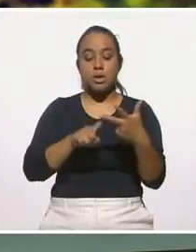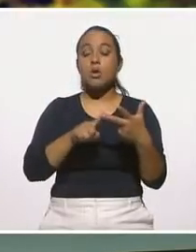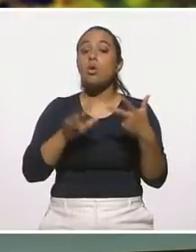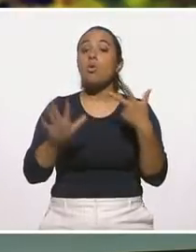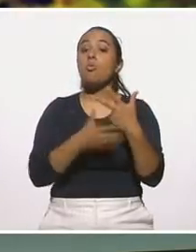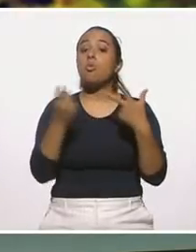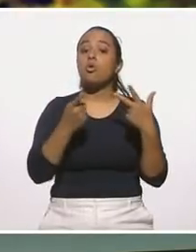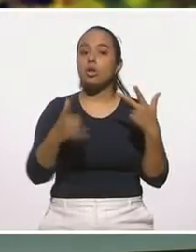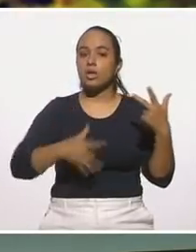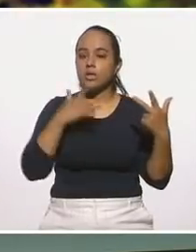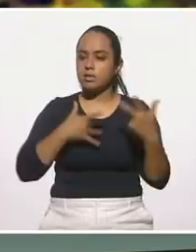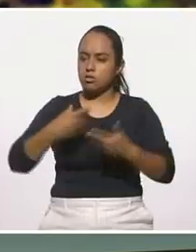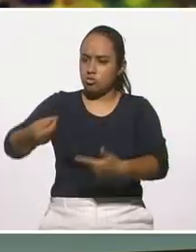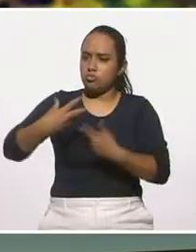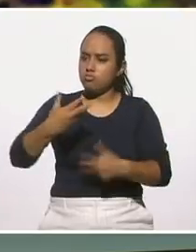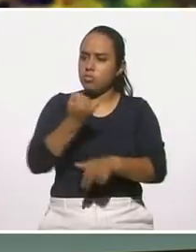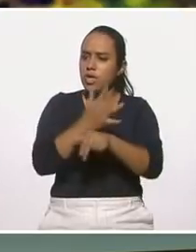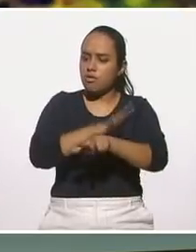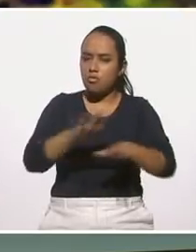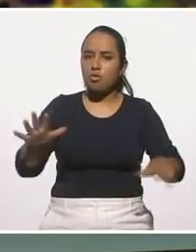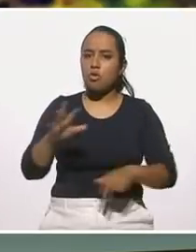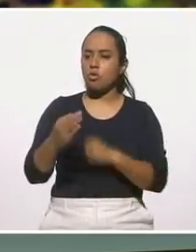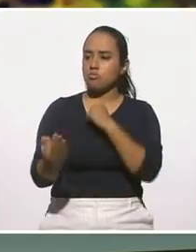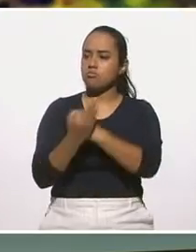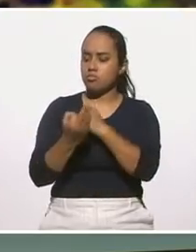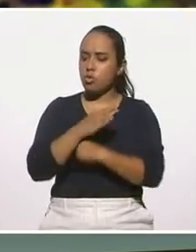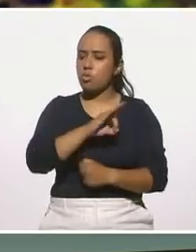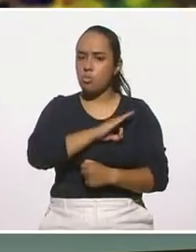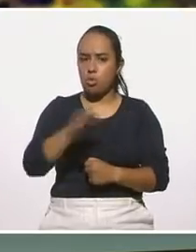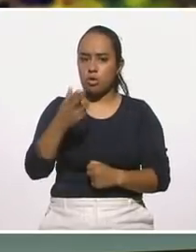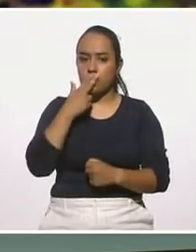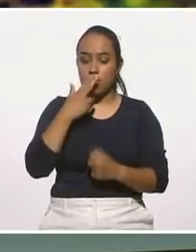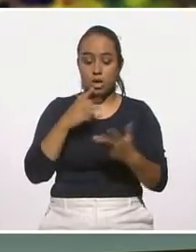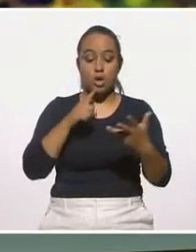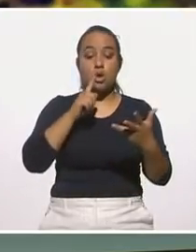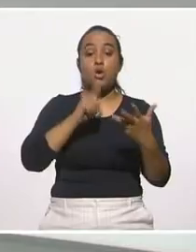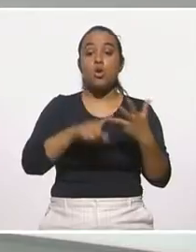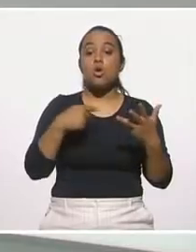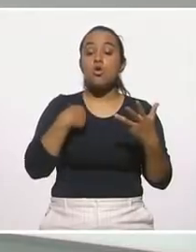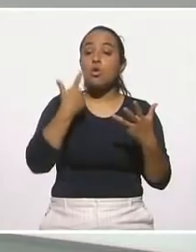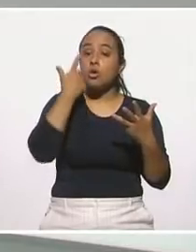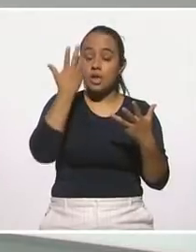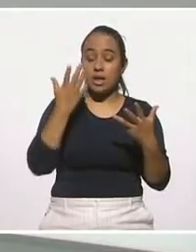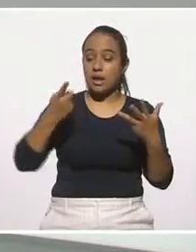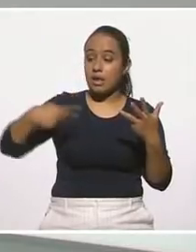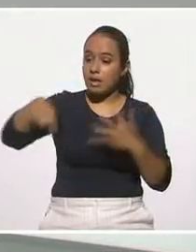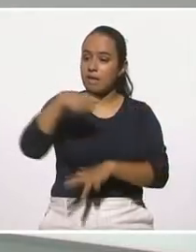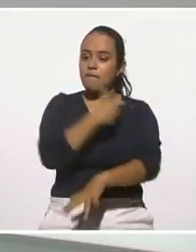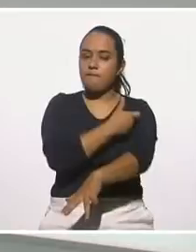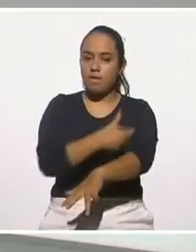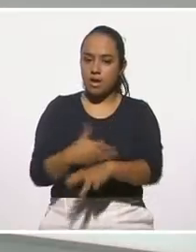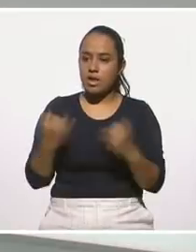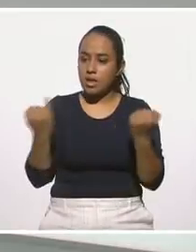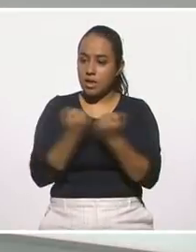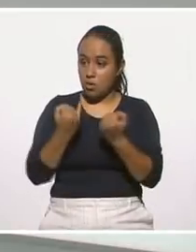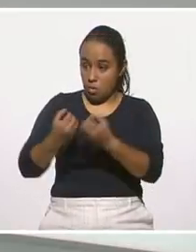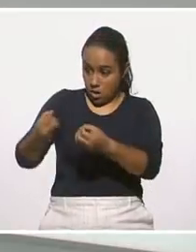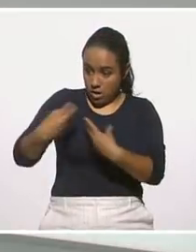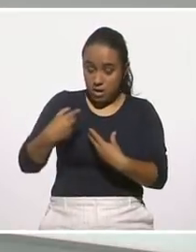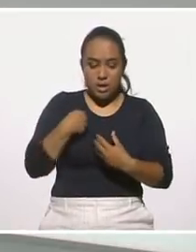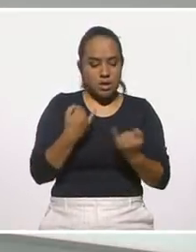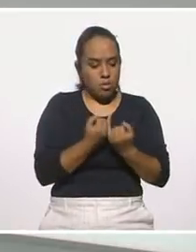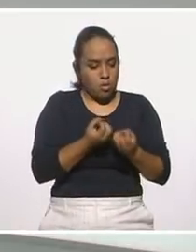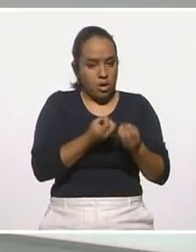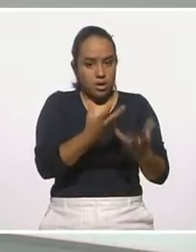que me van a brindar información que sí me pueda ser de utilidad. me gustaría que mi familia pudiera utilizar estos recursos que les pongo